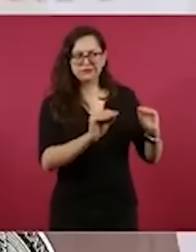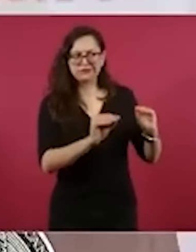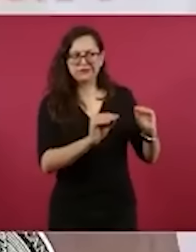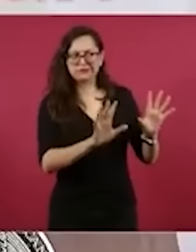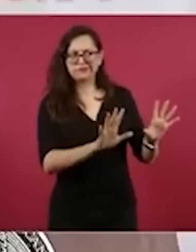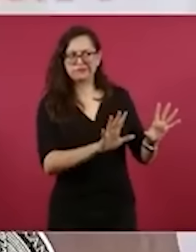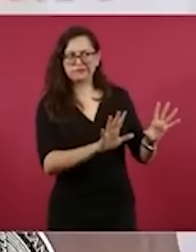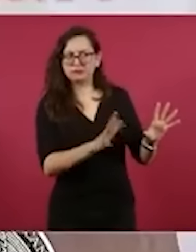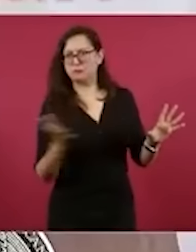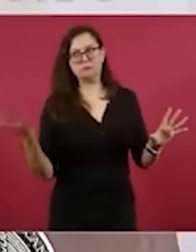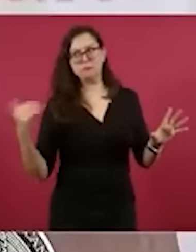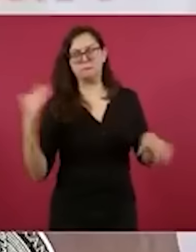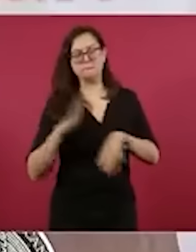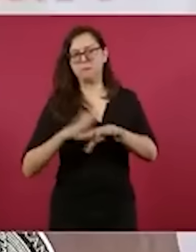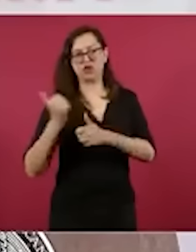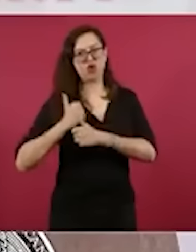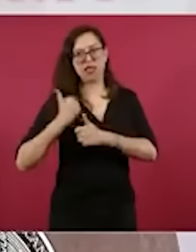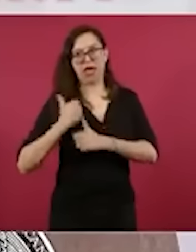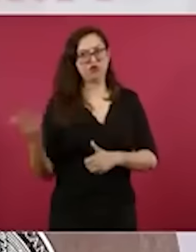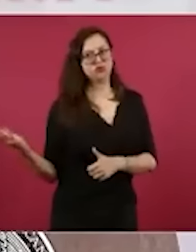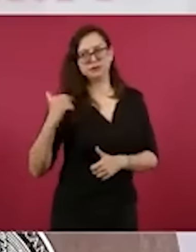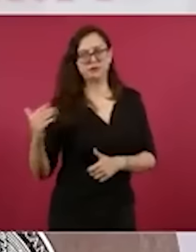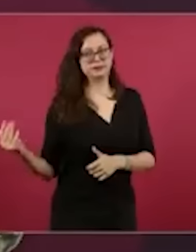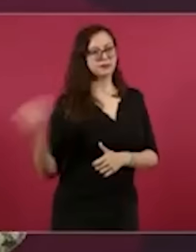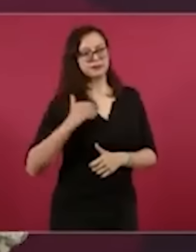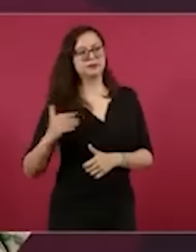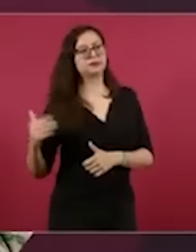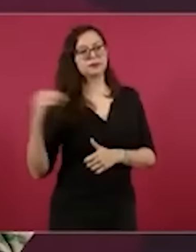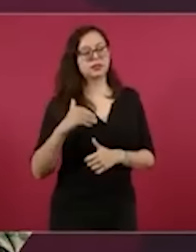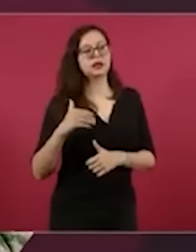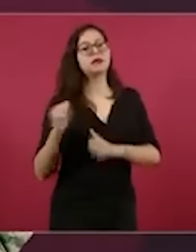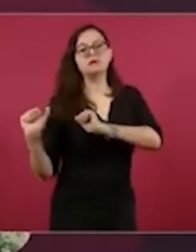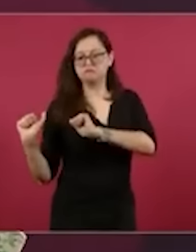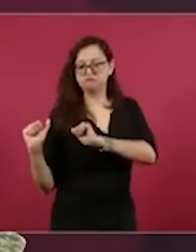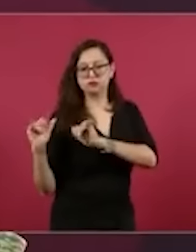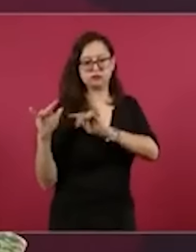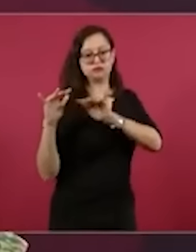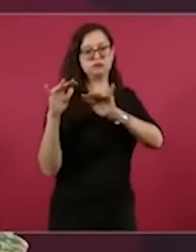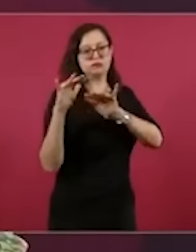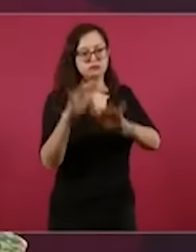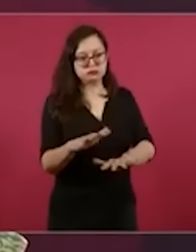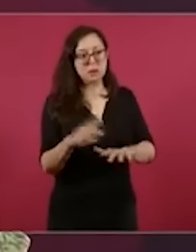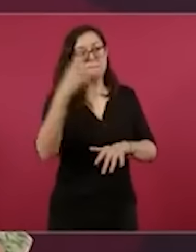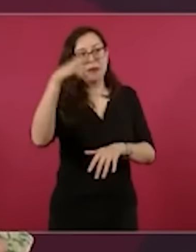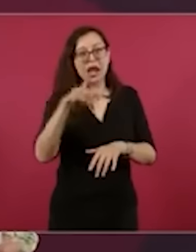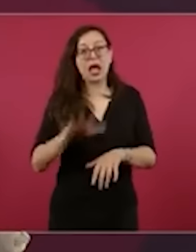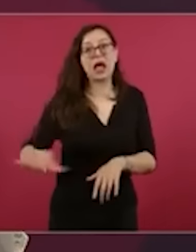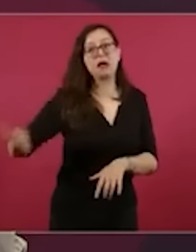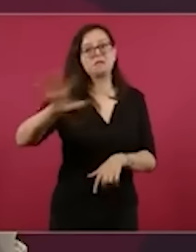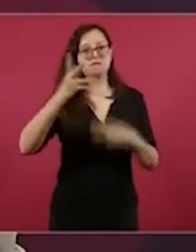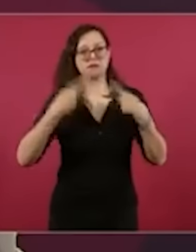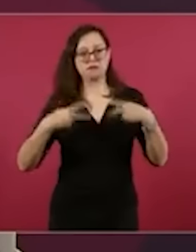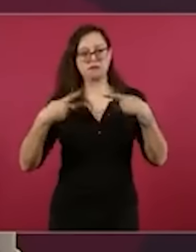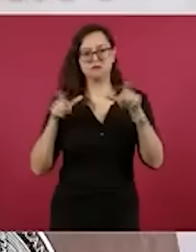los refuerzos, a destinar las tropas locales al cuidado de la población.